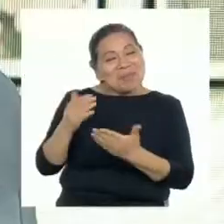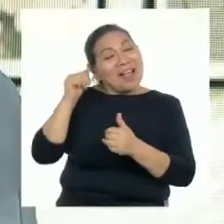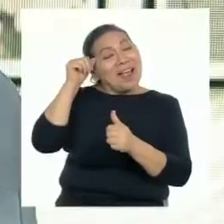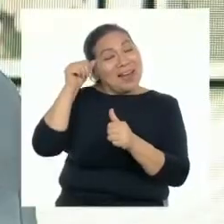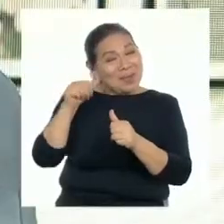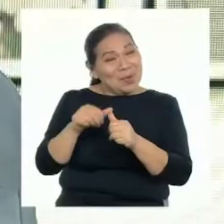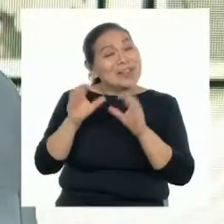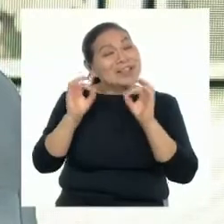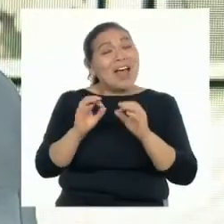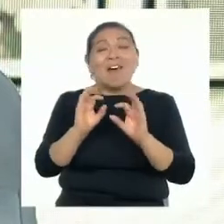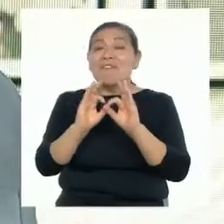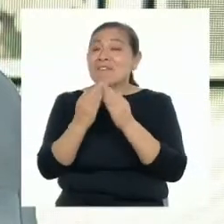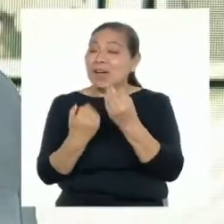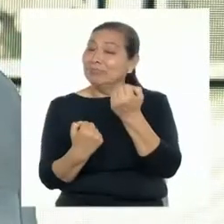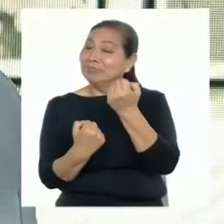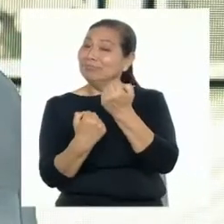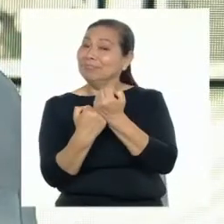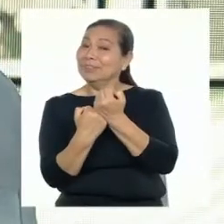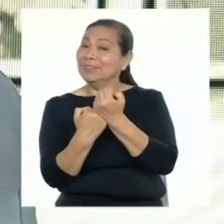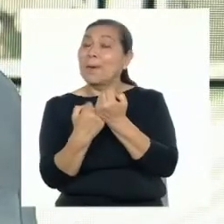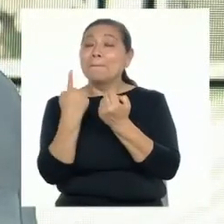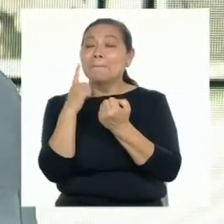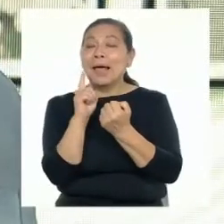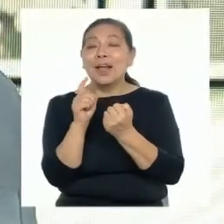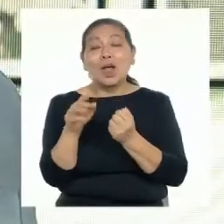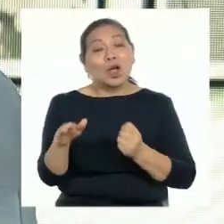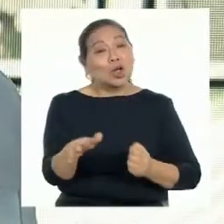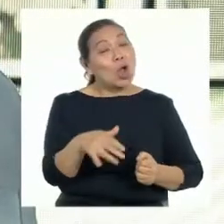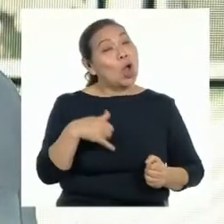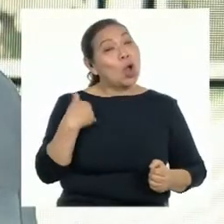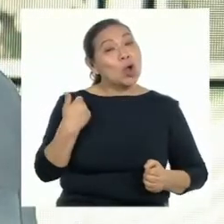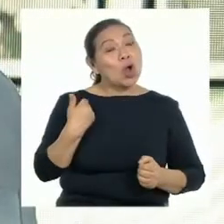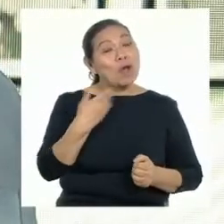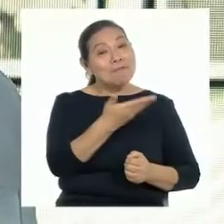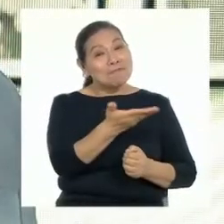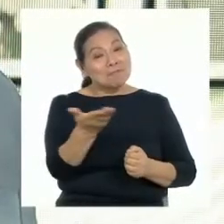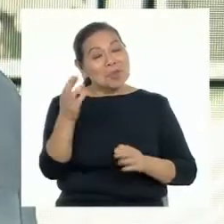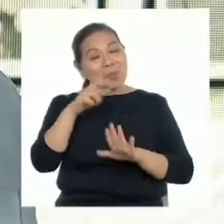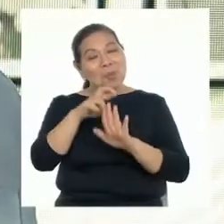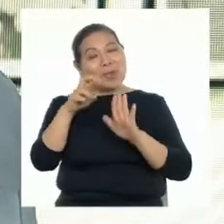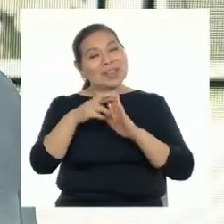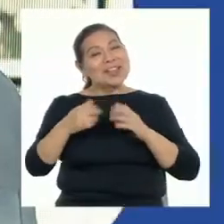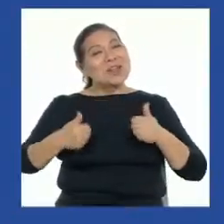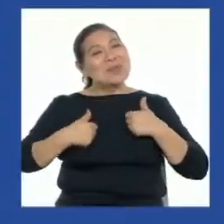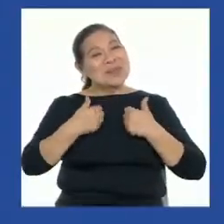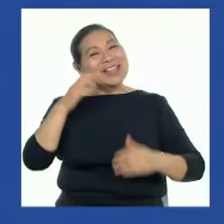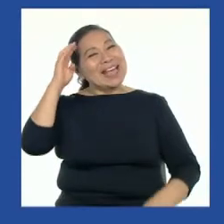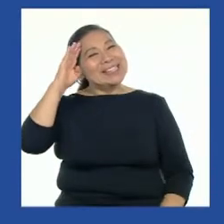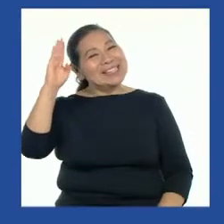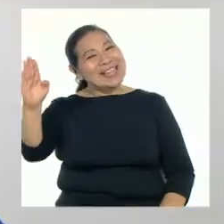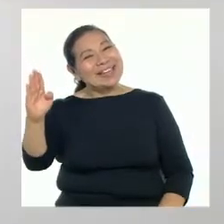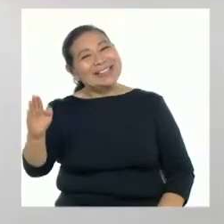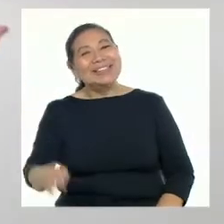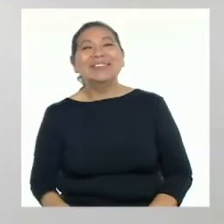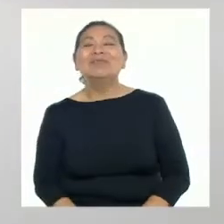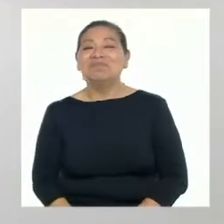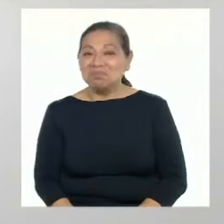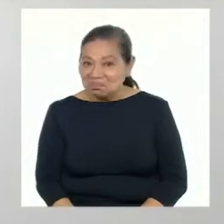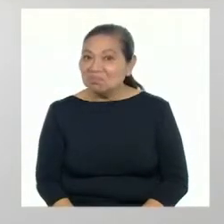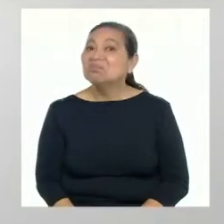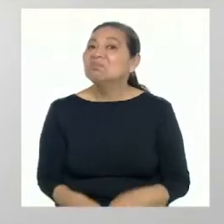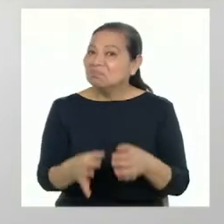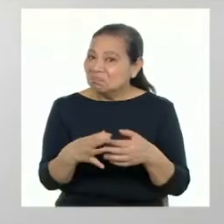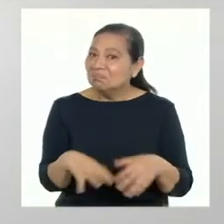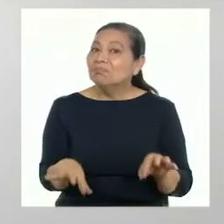Recordar siempre el apoyo familiar es muy importante para que el adolescente pueda cumplir con su proyecto de vida. ¡Chao! Qué